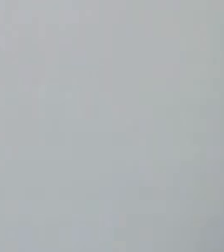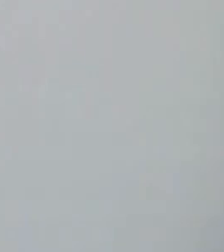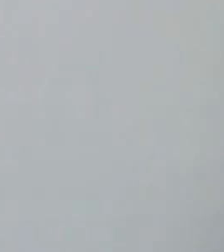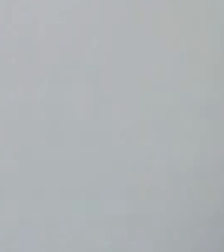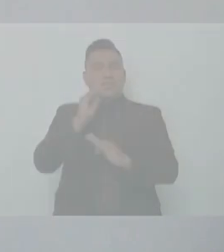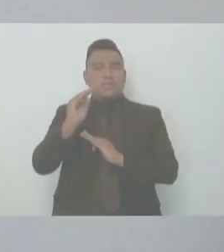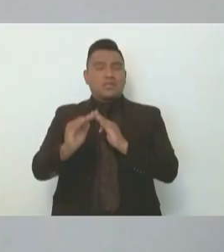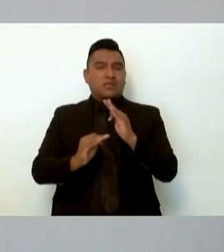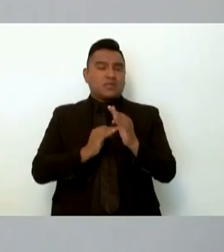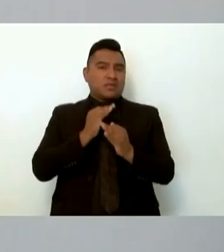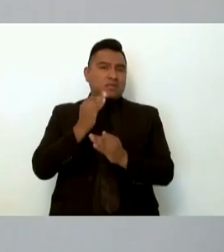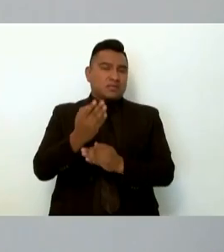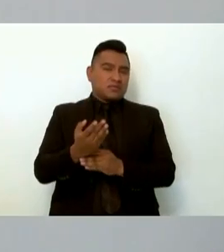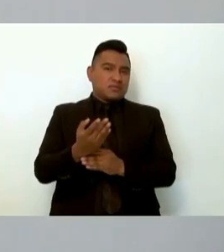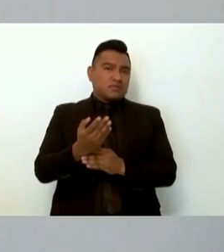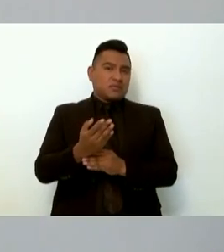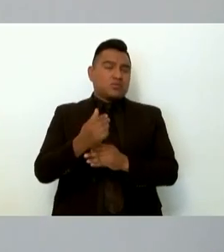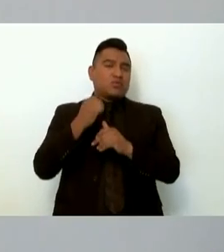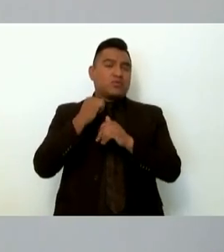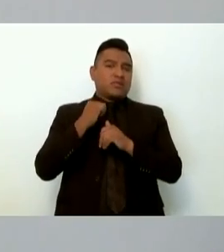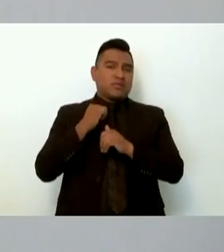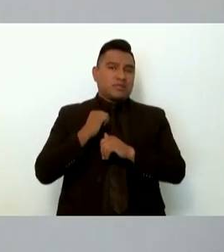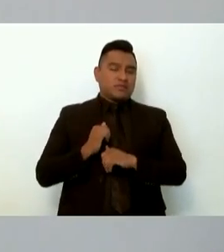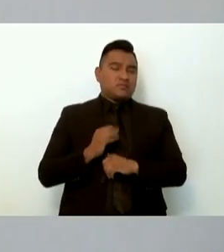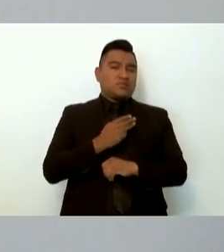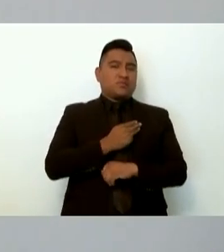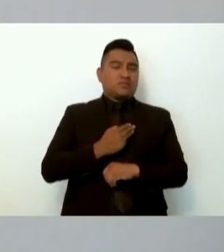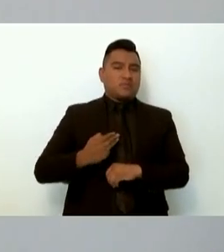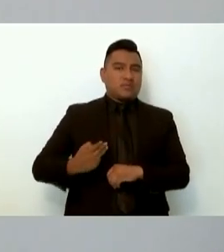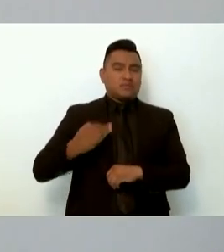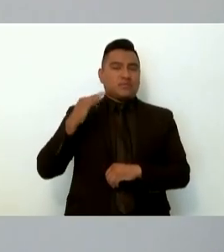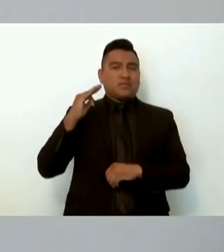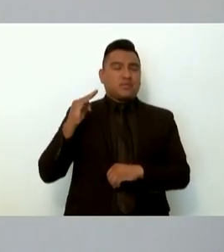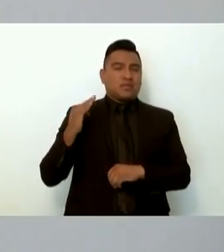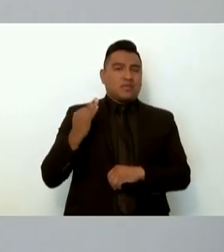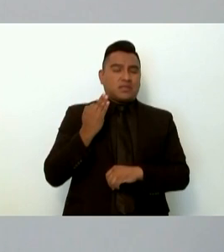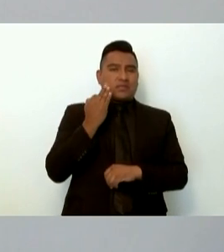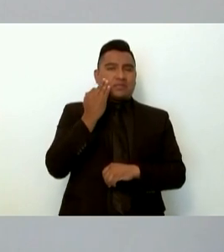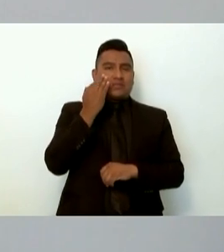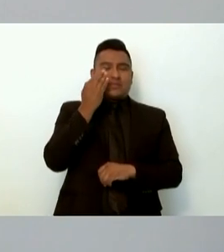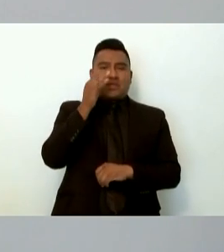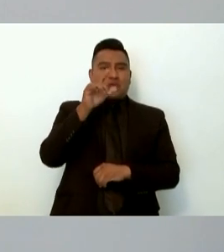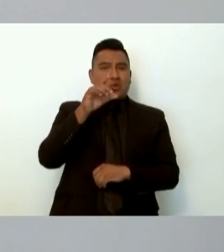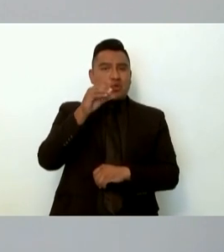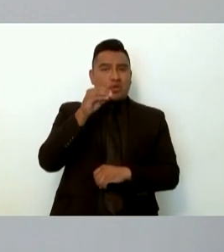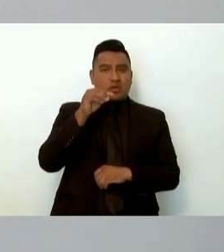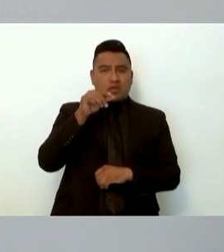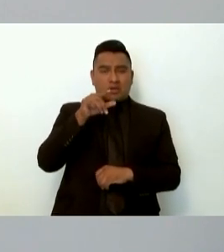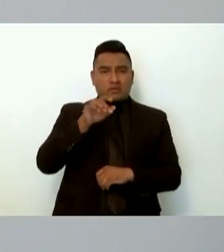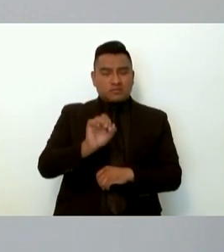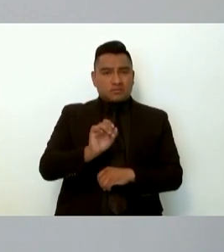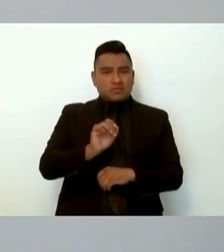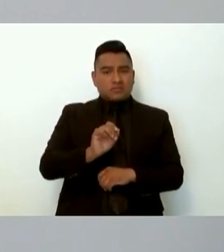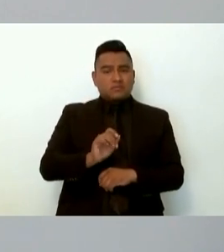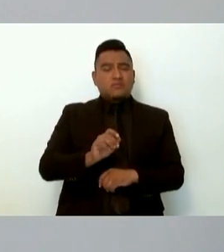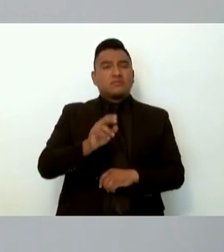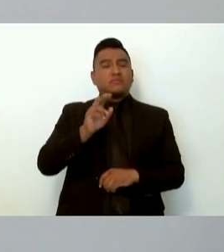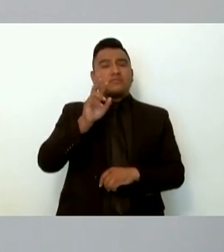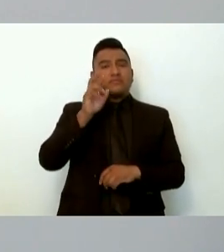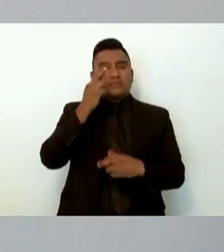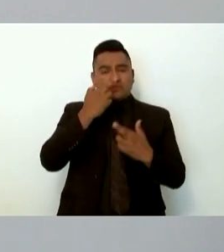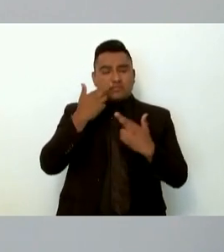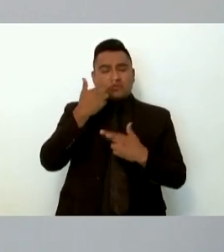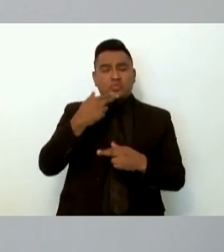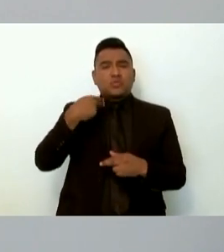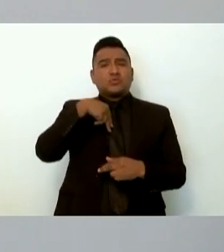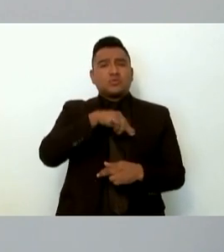locales municipales y federales señalamos que los mandos militares